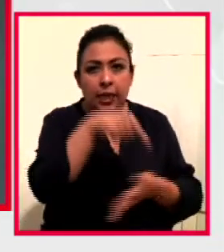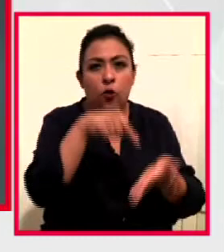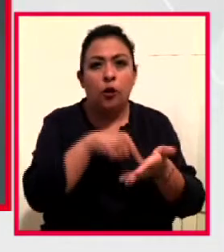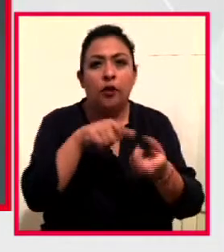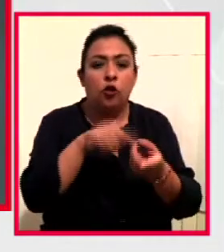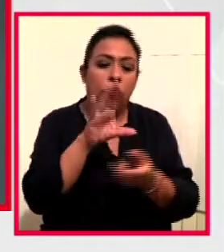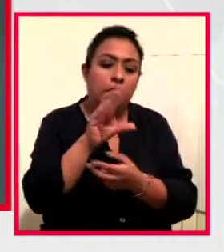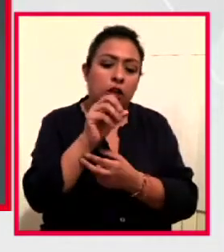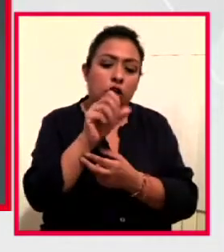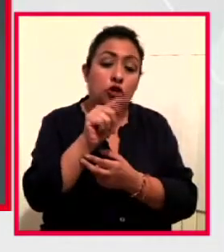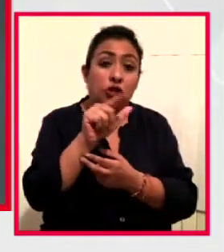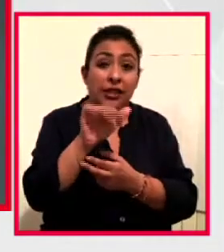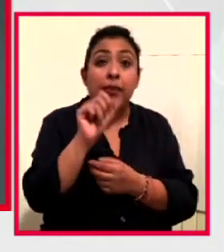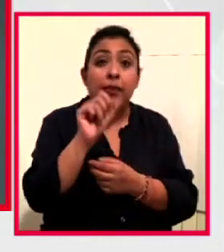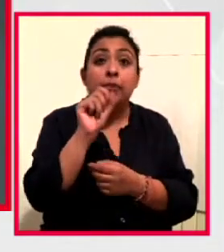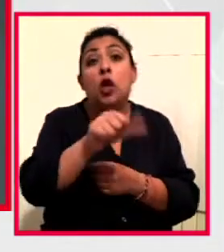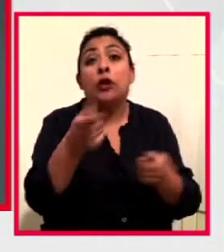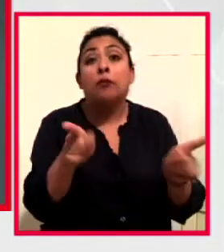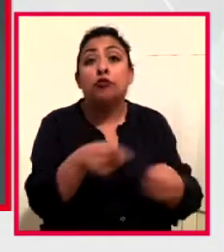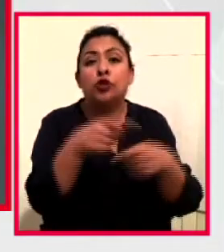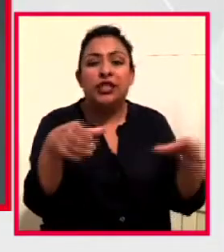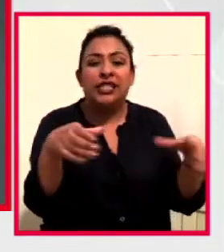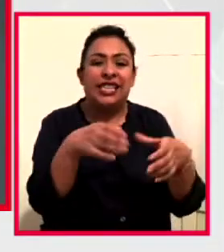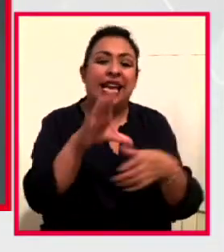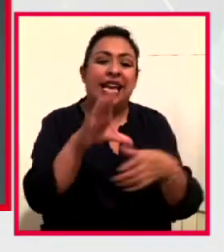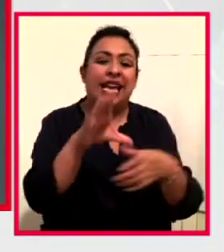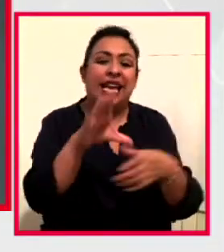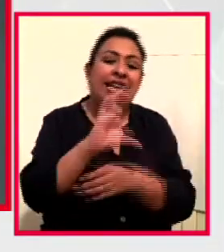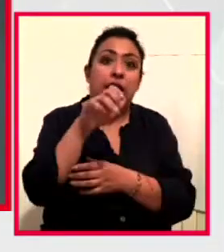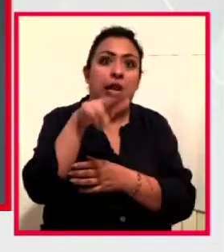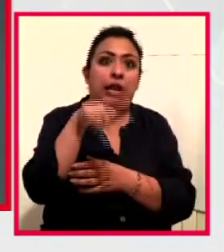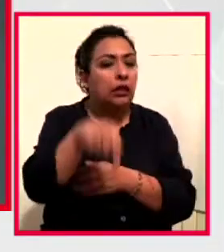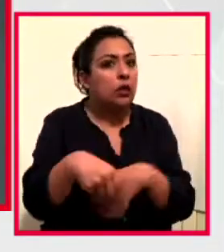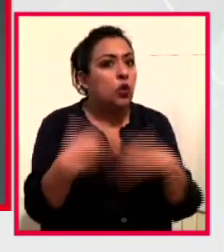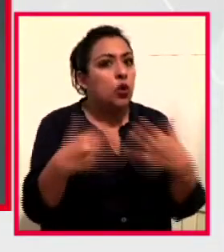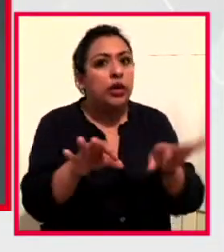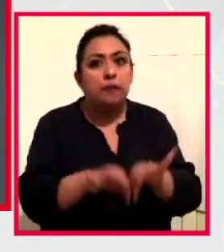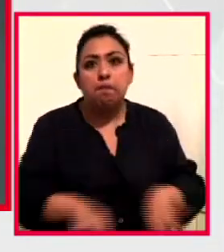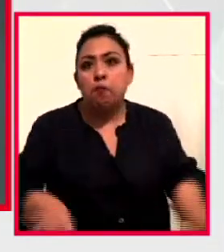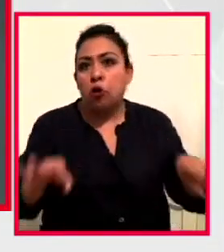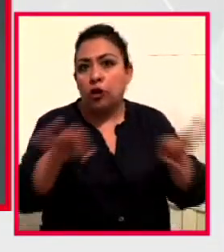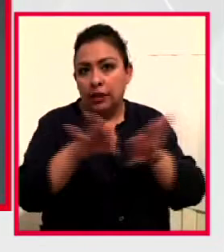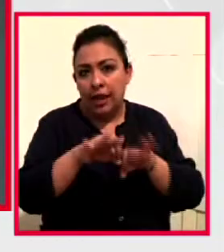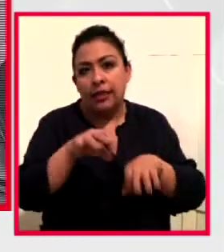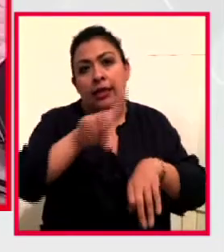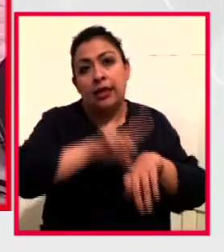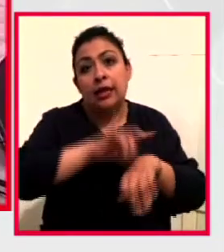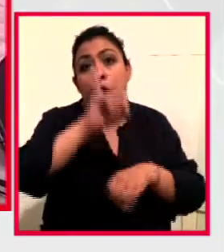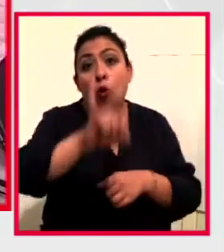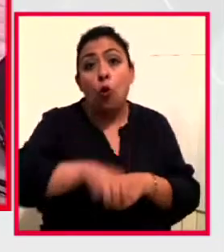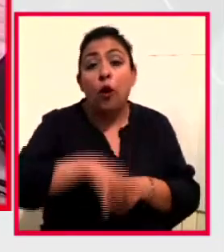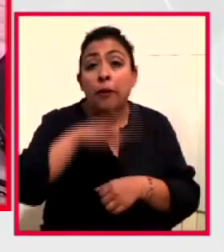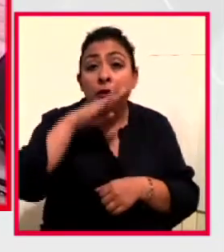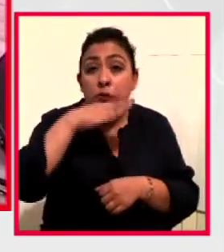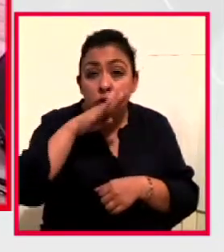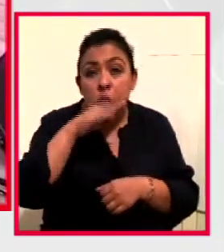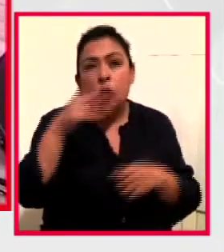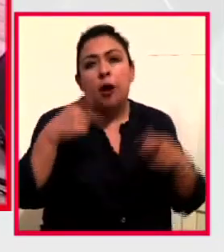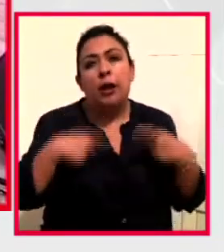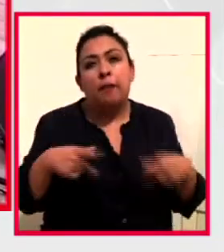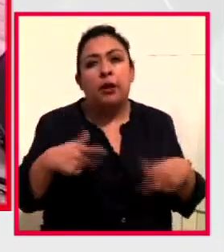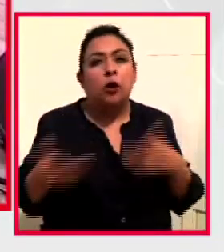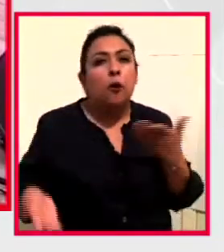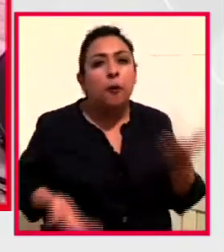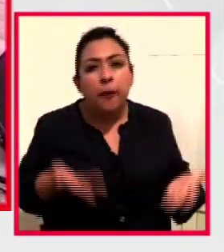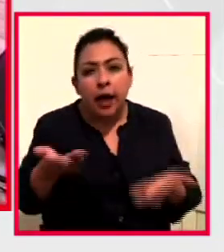Las chilenas, que son un punto primordial aquí, En esos jueces pozoleros. Y la gente baila, disfruta de